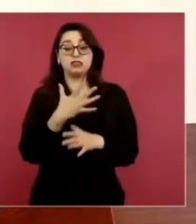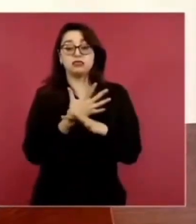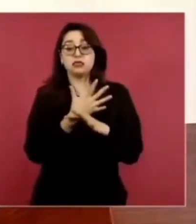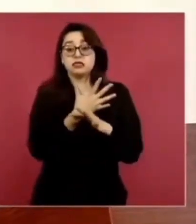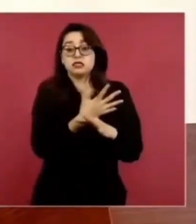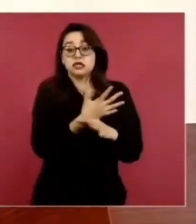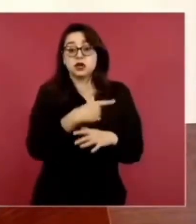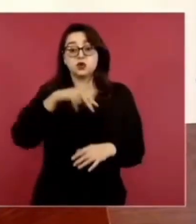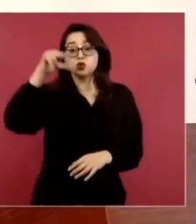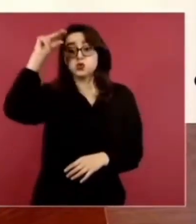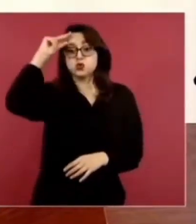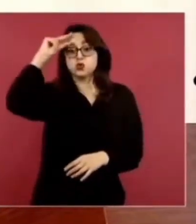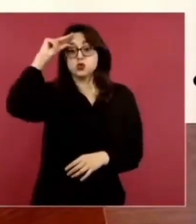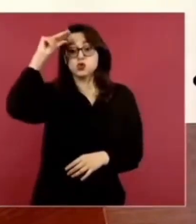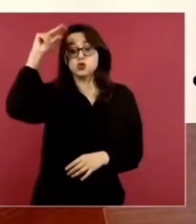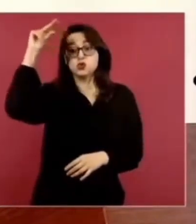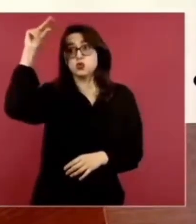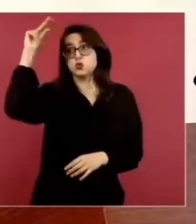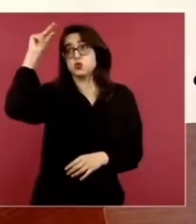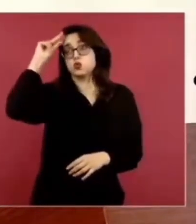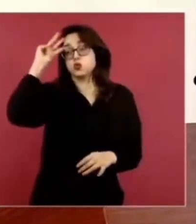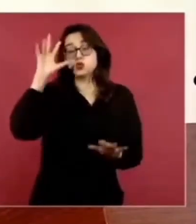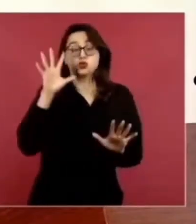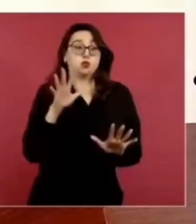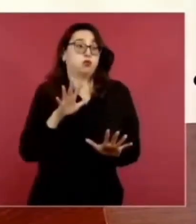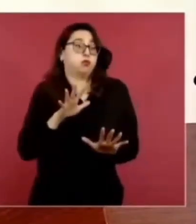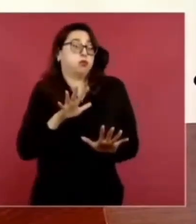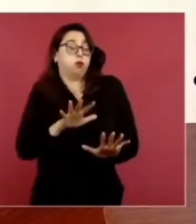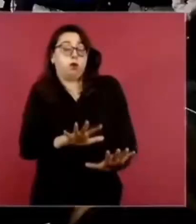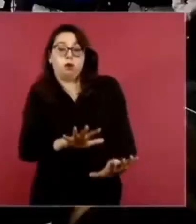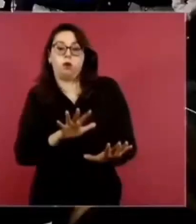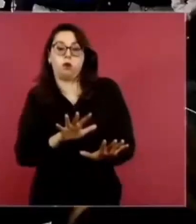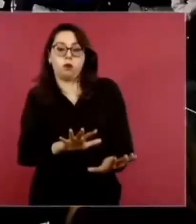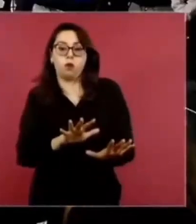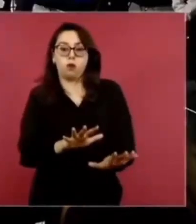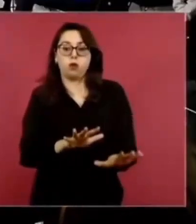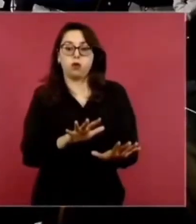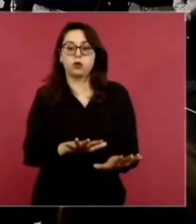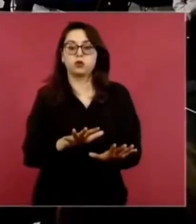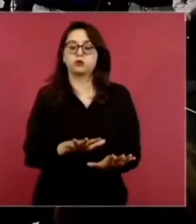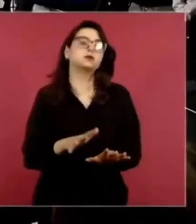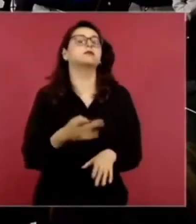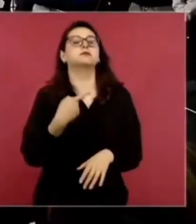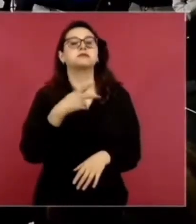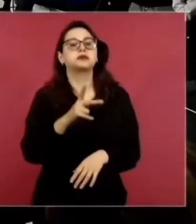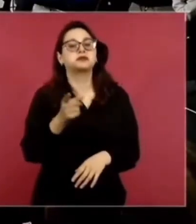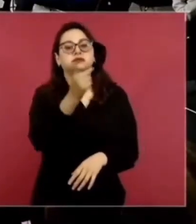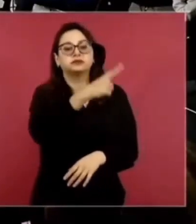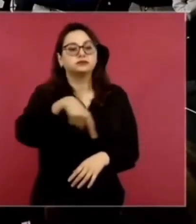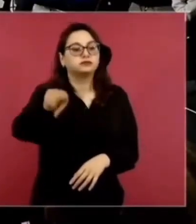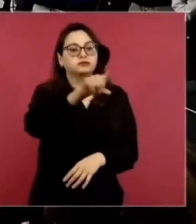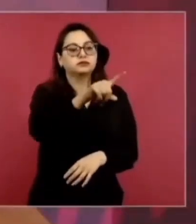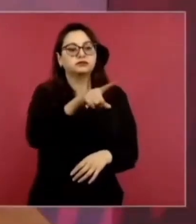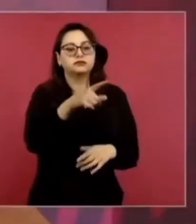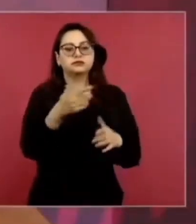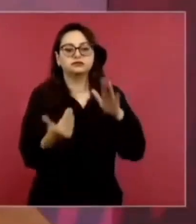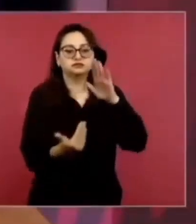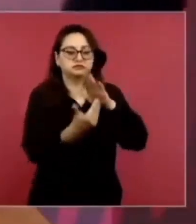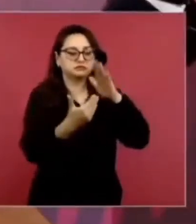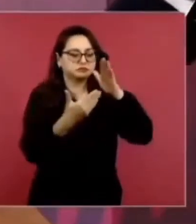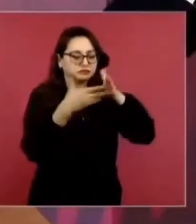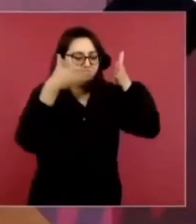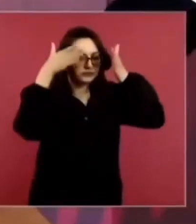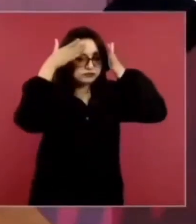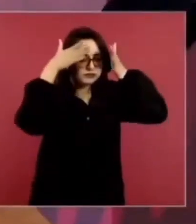estos intelectuales orgánicos ha